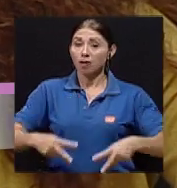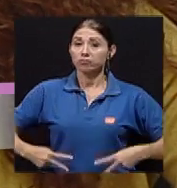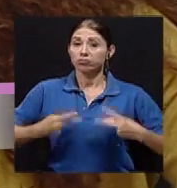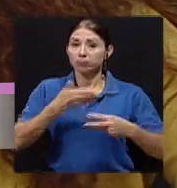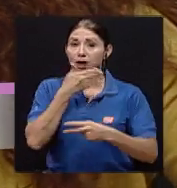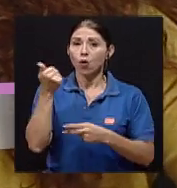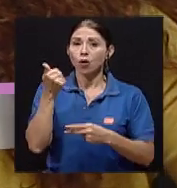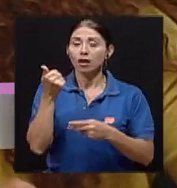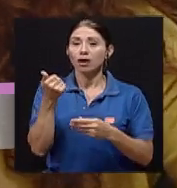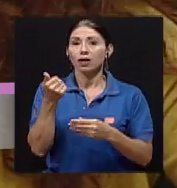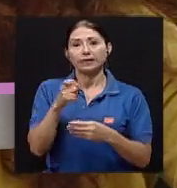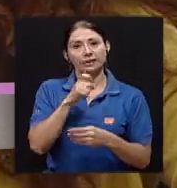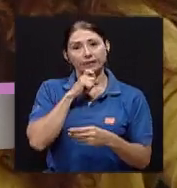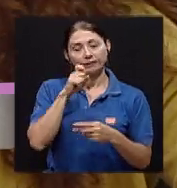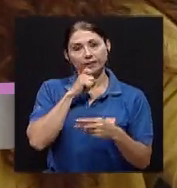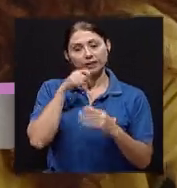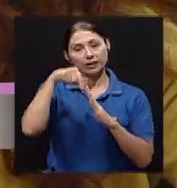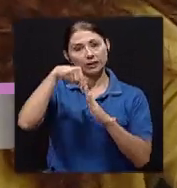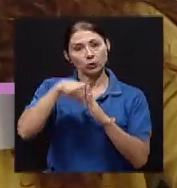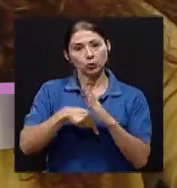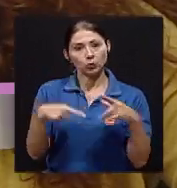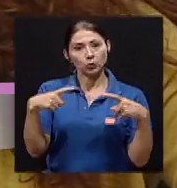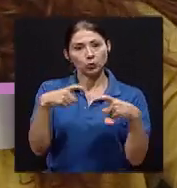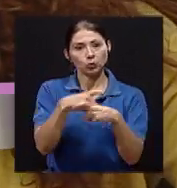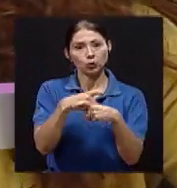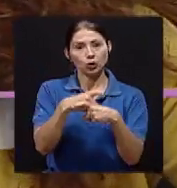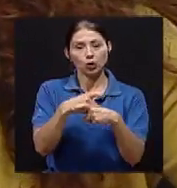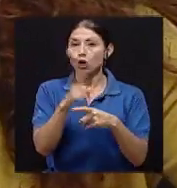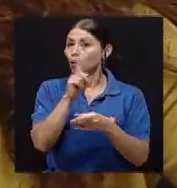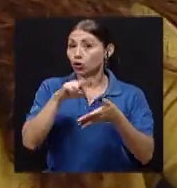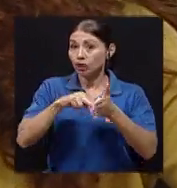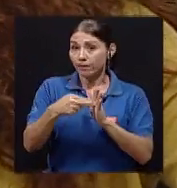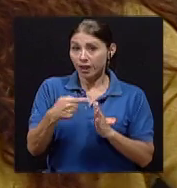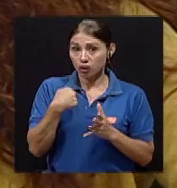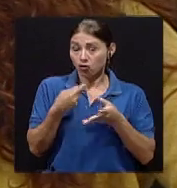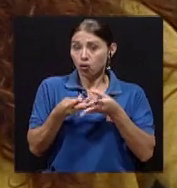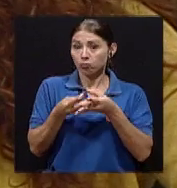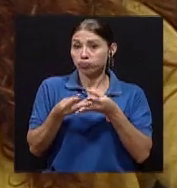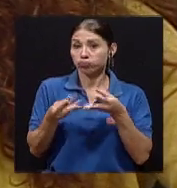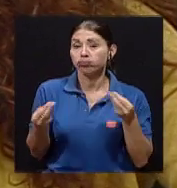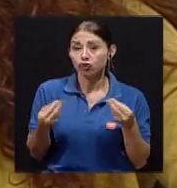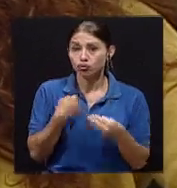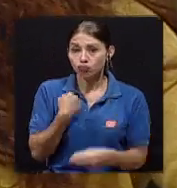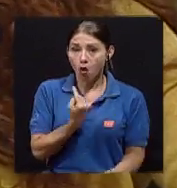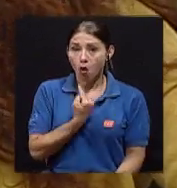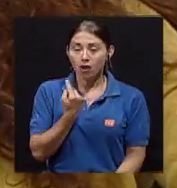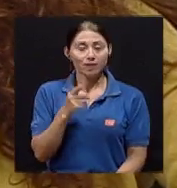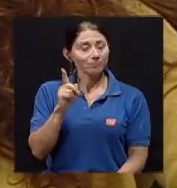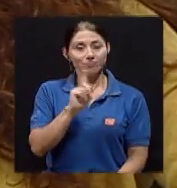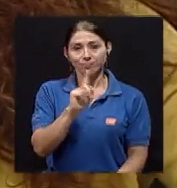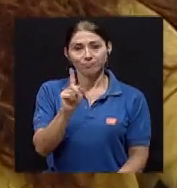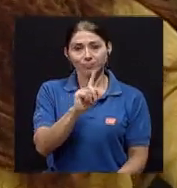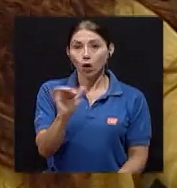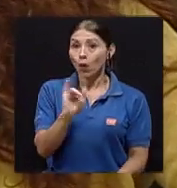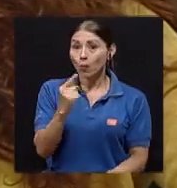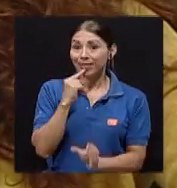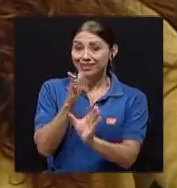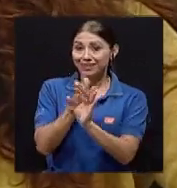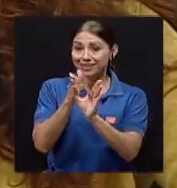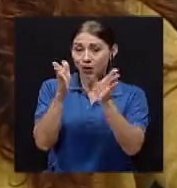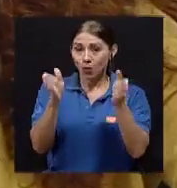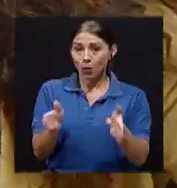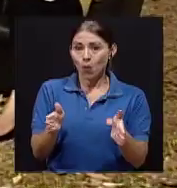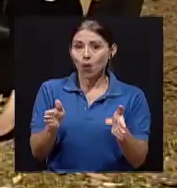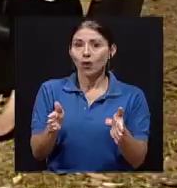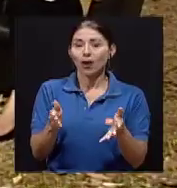es un asunto que solo yo pueda resolver el asunto. Por ejemplo, bien lo decía la psicóloga en este momento con respecto